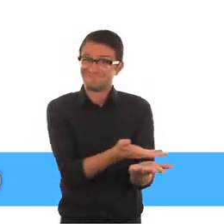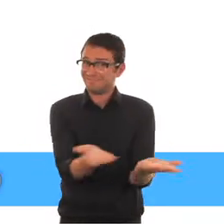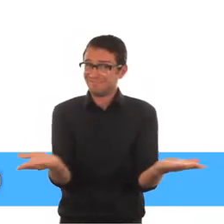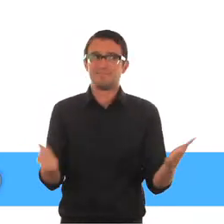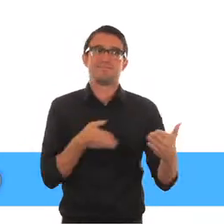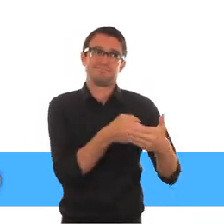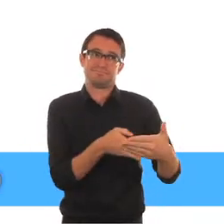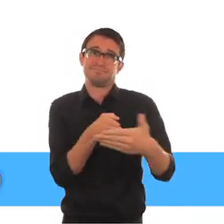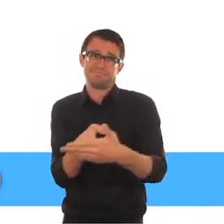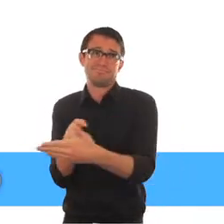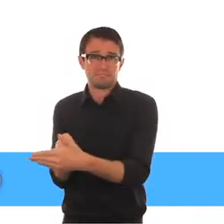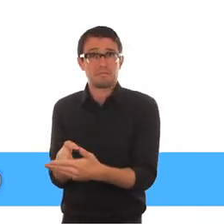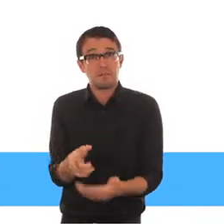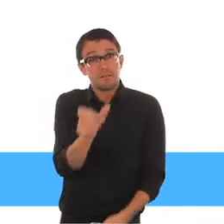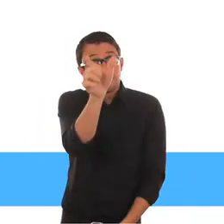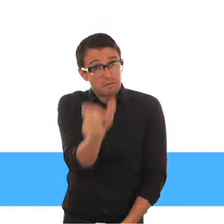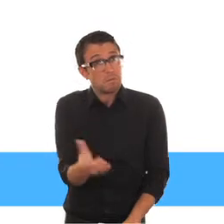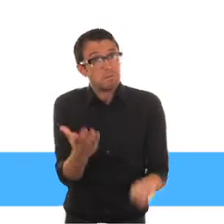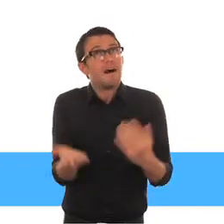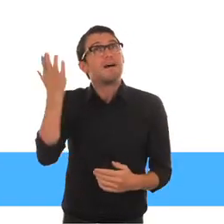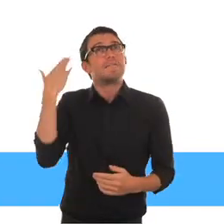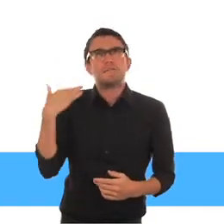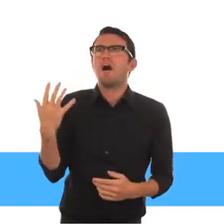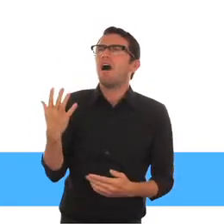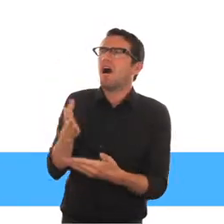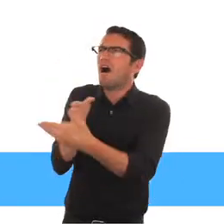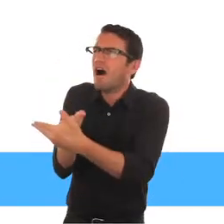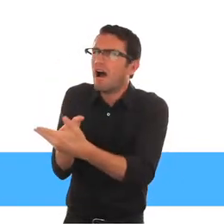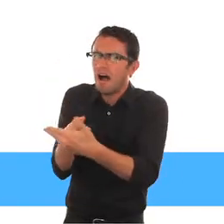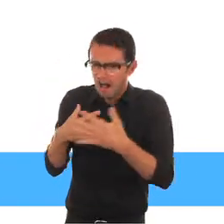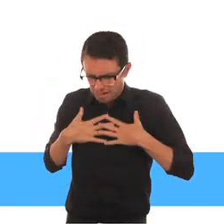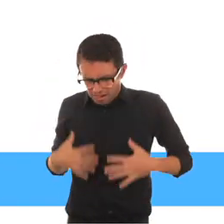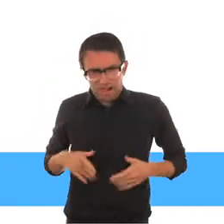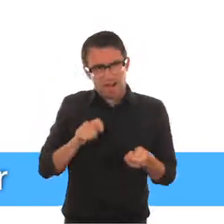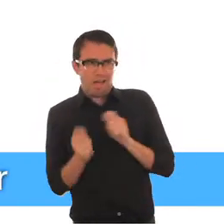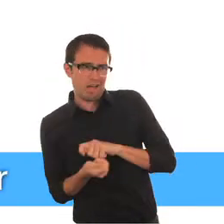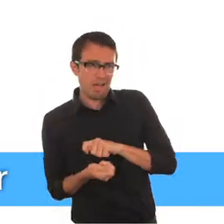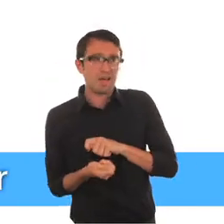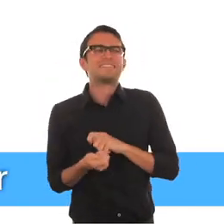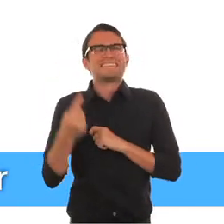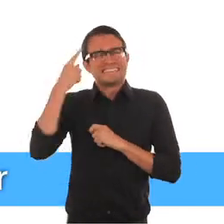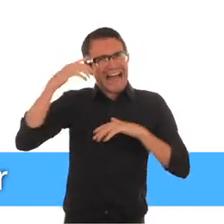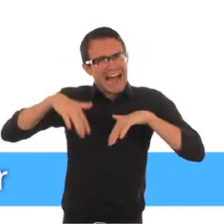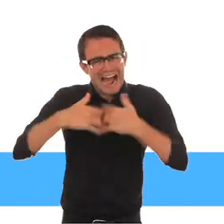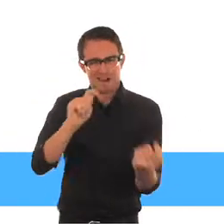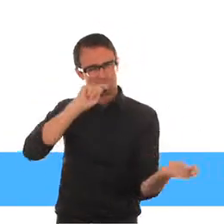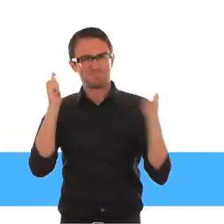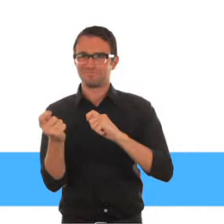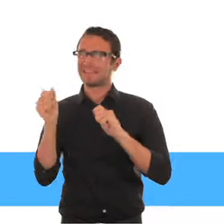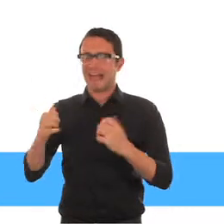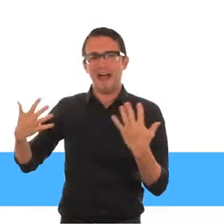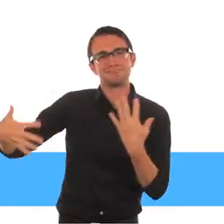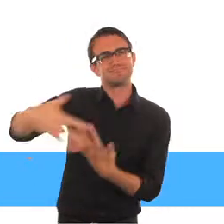Estoy segura de que usted se ha encontrado en una situación de discapacidad en algún momento de su vida. Debemos encontrar formas efectivas de